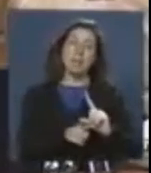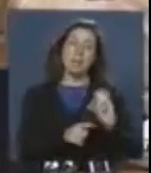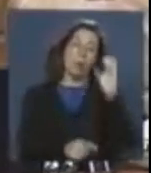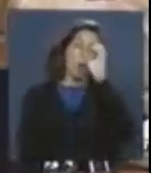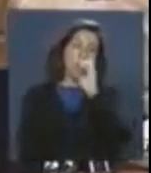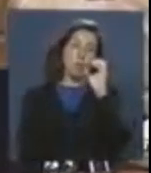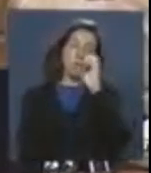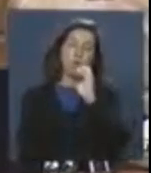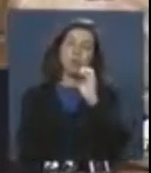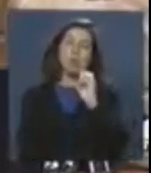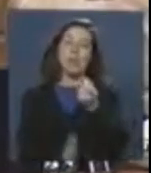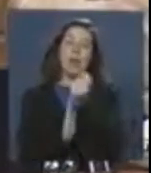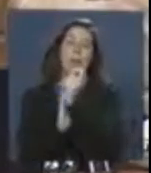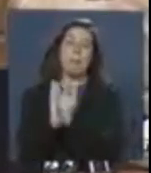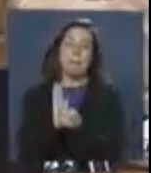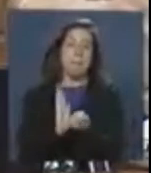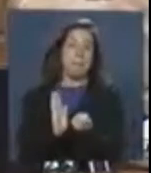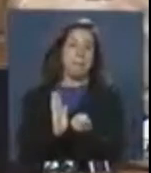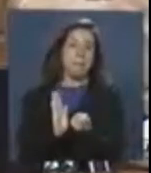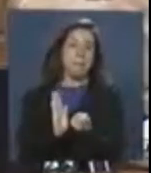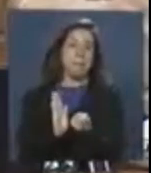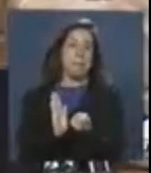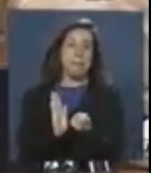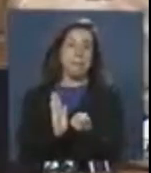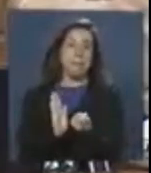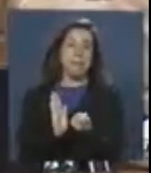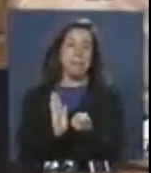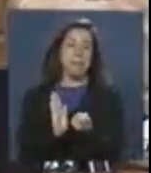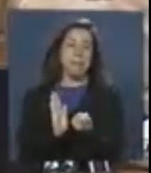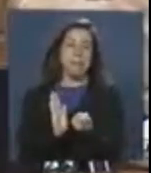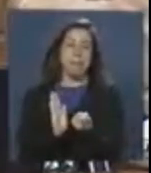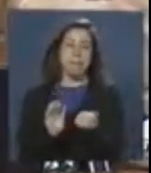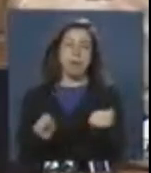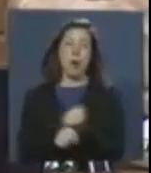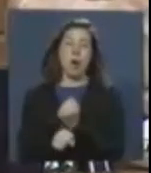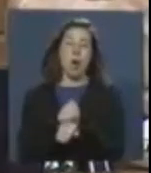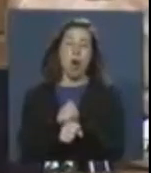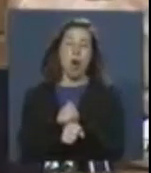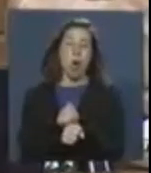búsqueda de presupuesto y por lo tanto de aquellas obras que son necesarias.